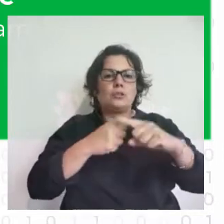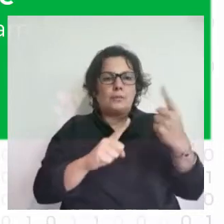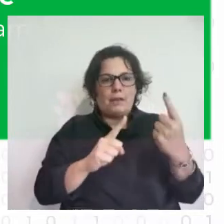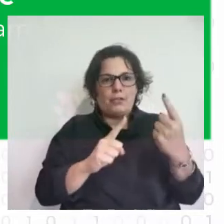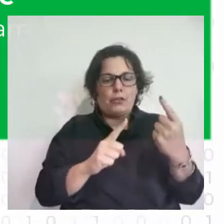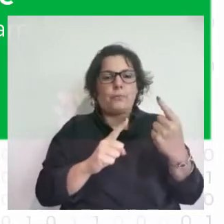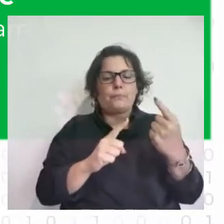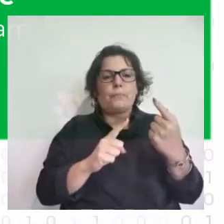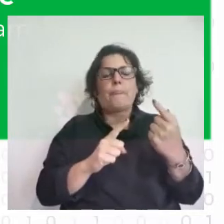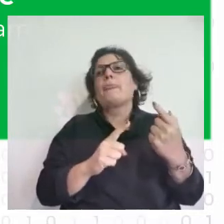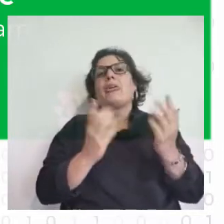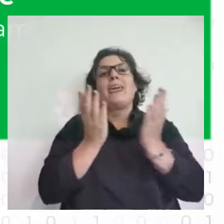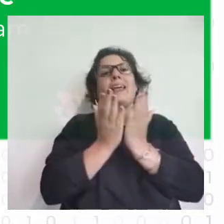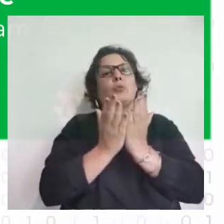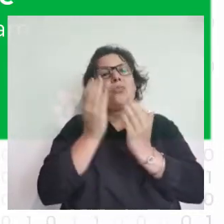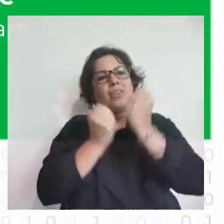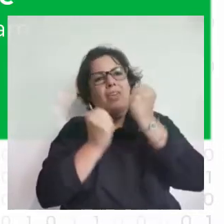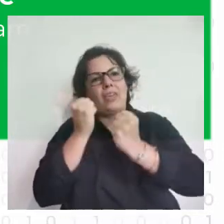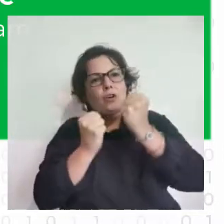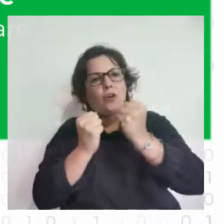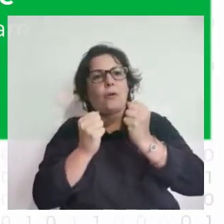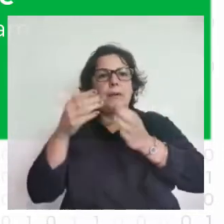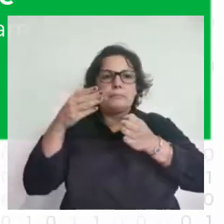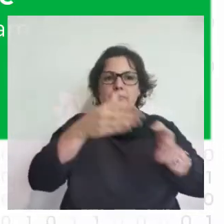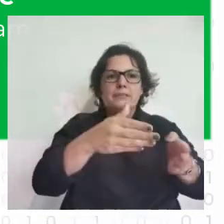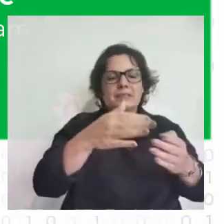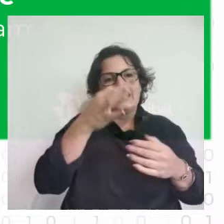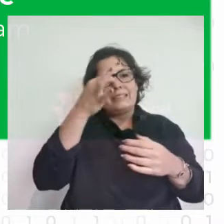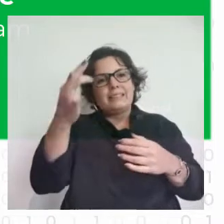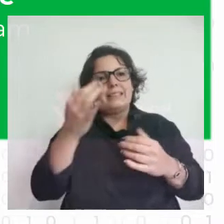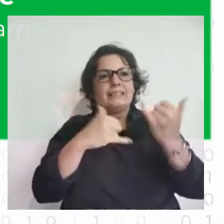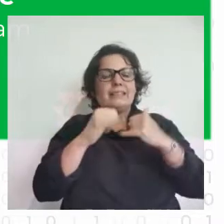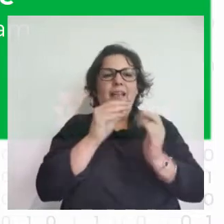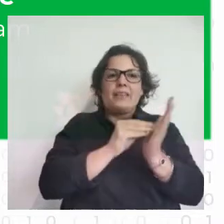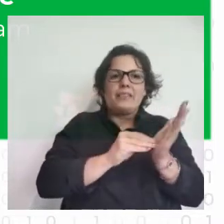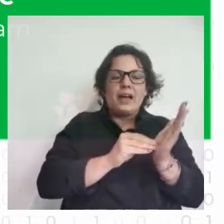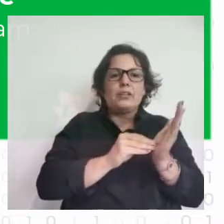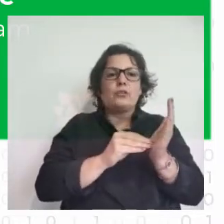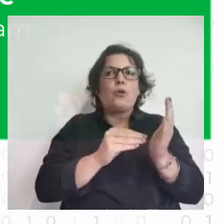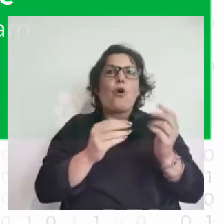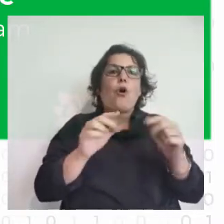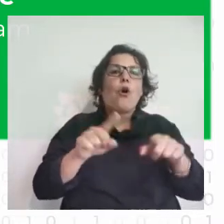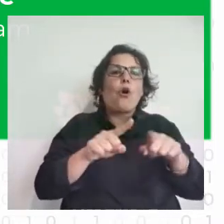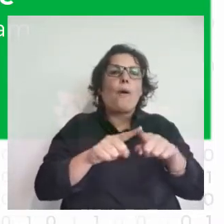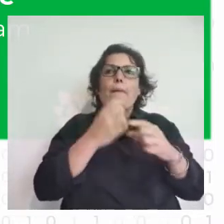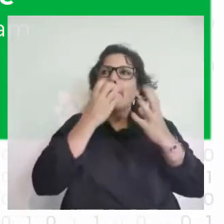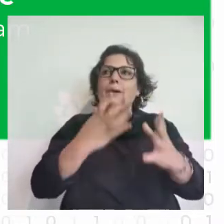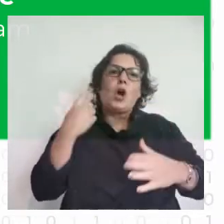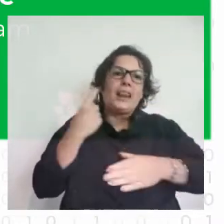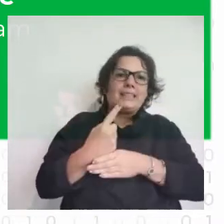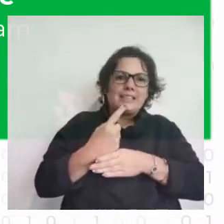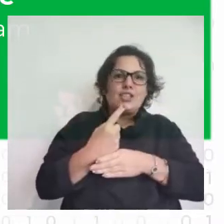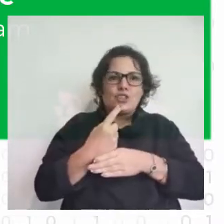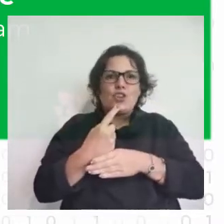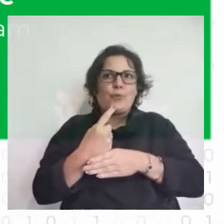Estudié economía y después me especialicé en ciencia de datos, y bueno, fue como la mejor decisión que pude tener en el